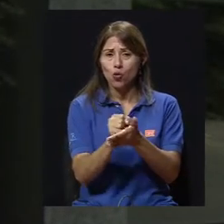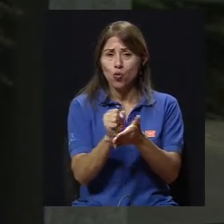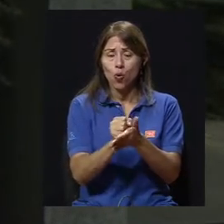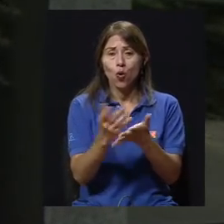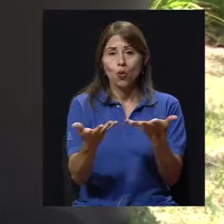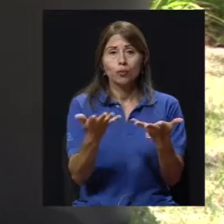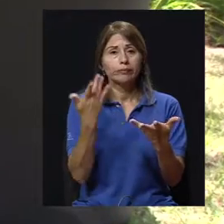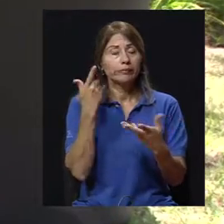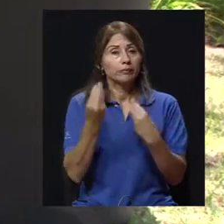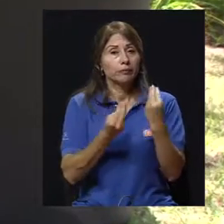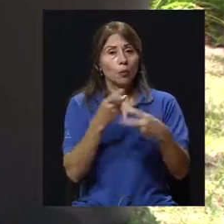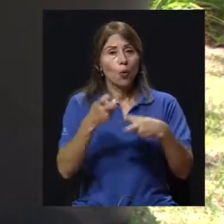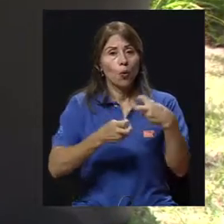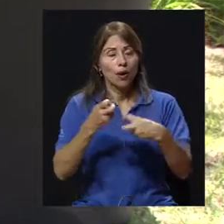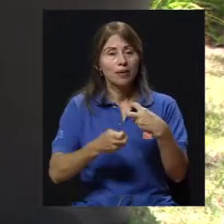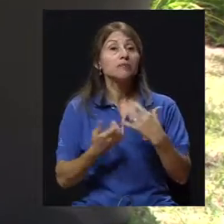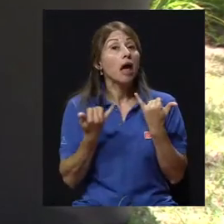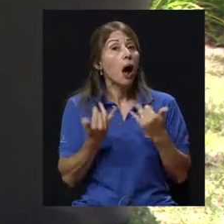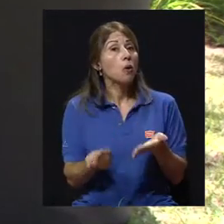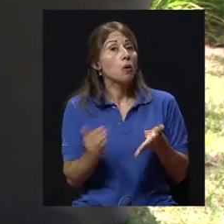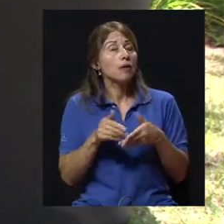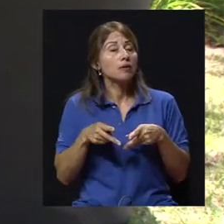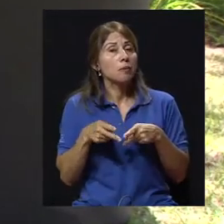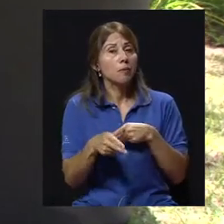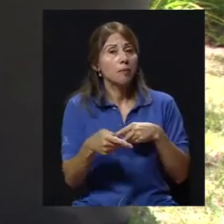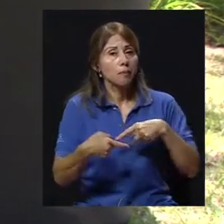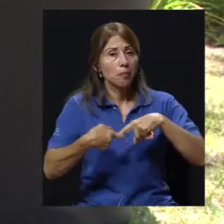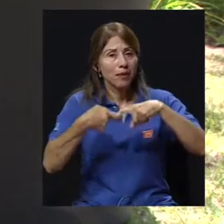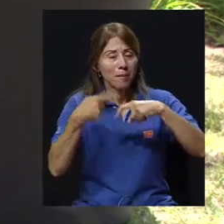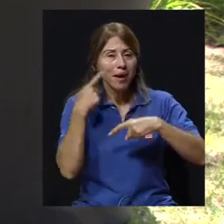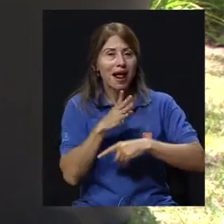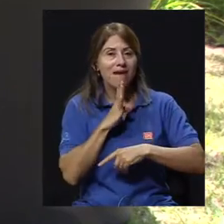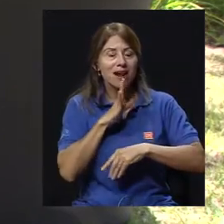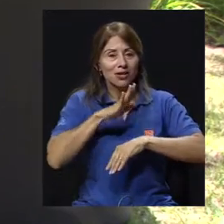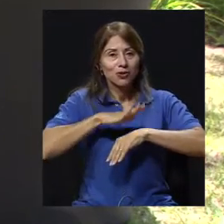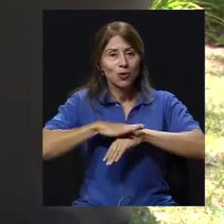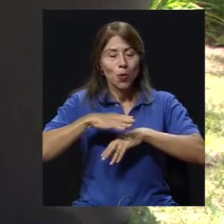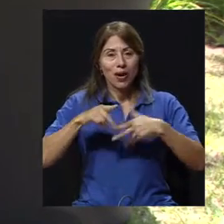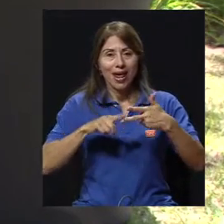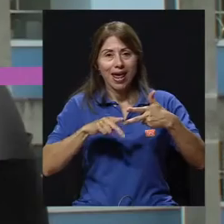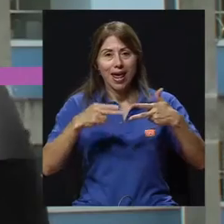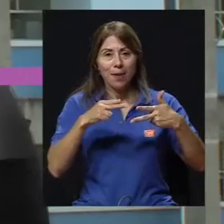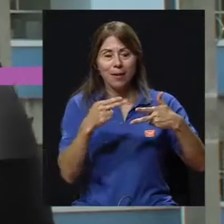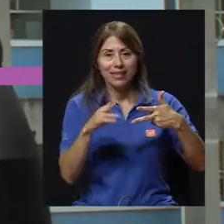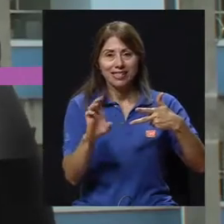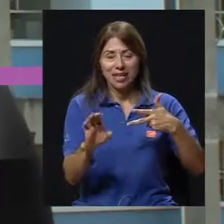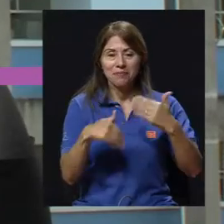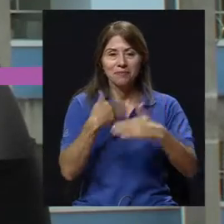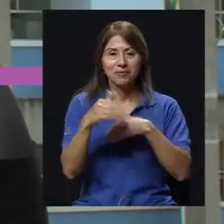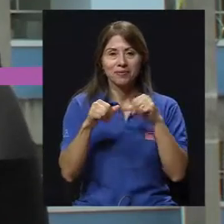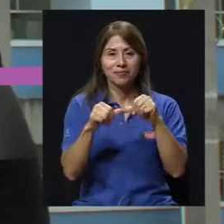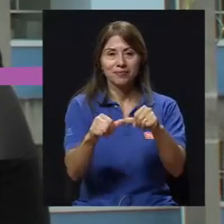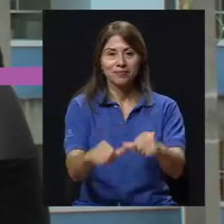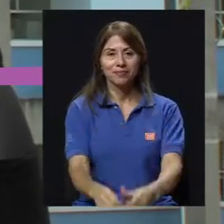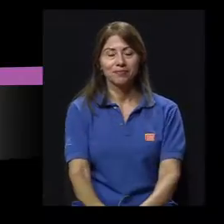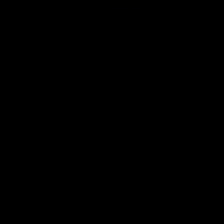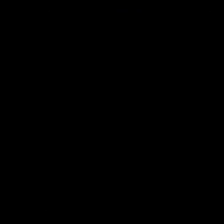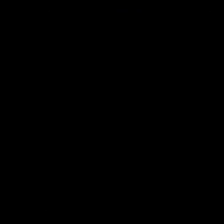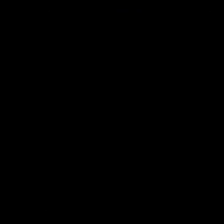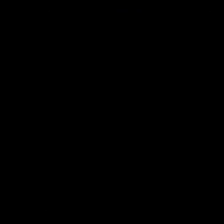Doctora, la voy a interrumpir aquí, para regresar luego a conversar más de este caso de la hepatitis C. Vamos a una pausa, ya regresamos.